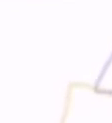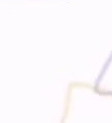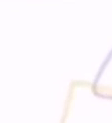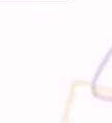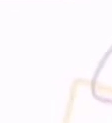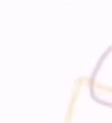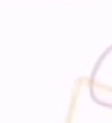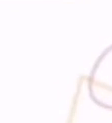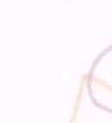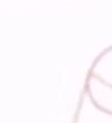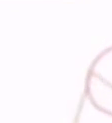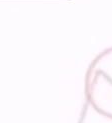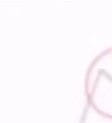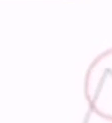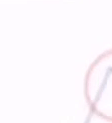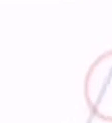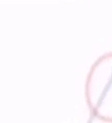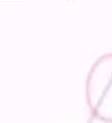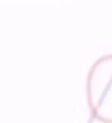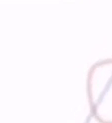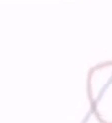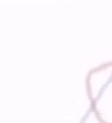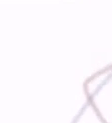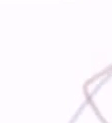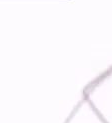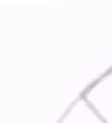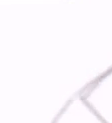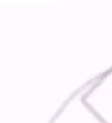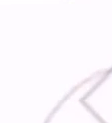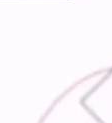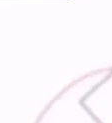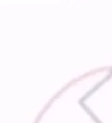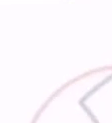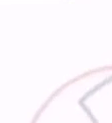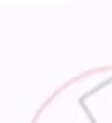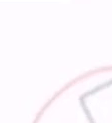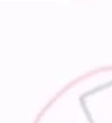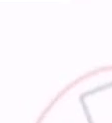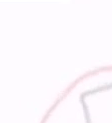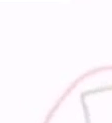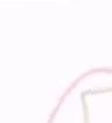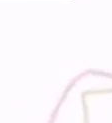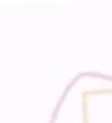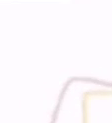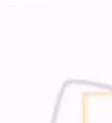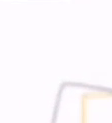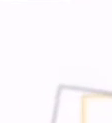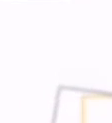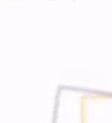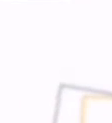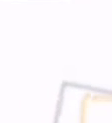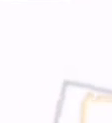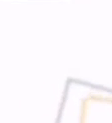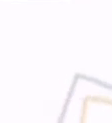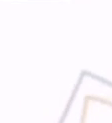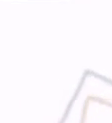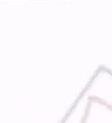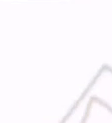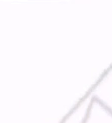necesidades y las habilidades del trabajador. Por ejemplo, una tienda de productos